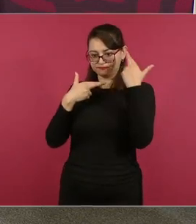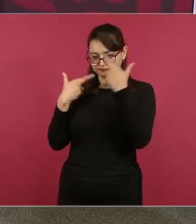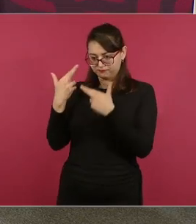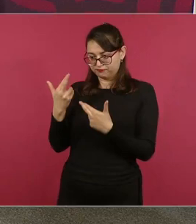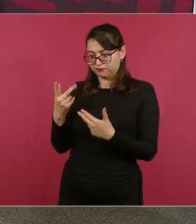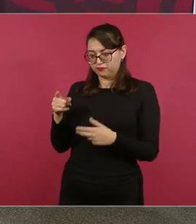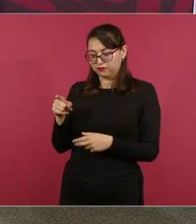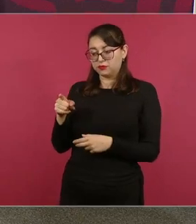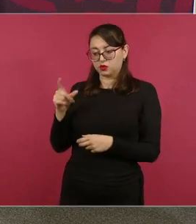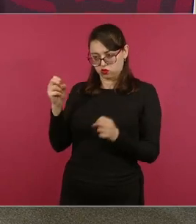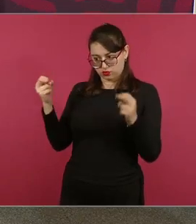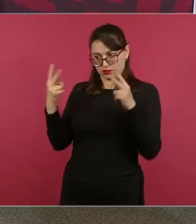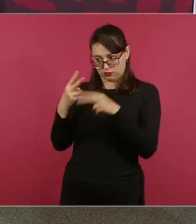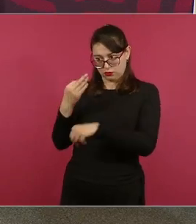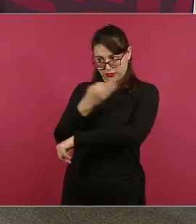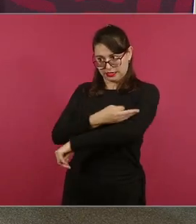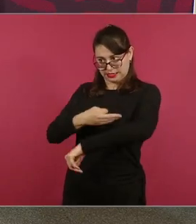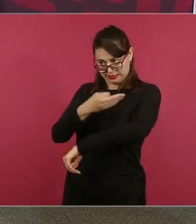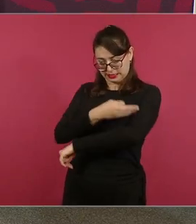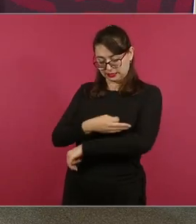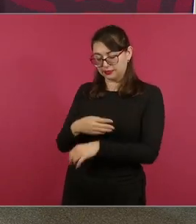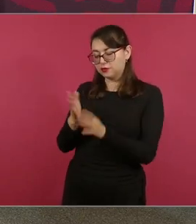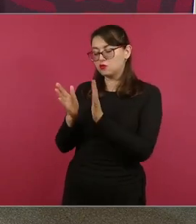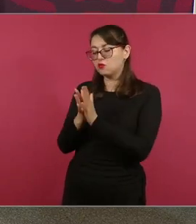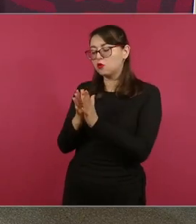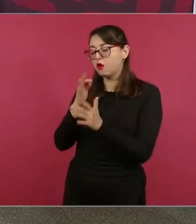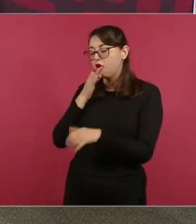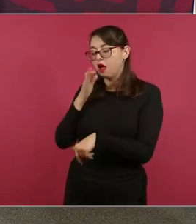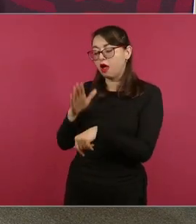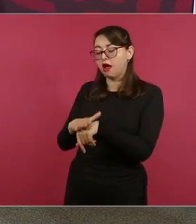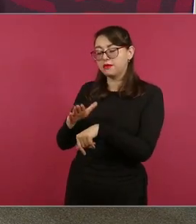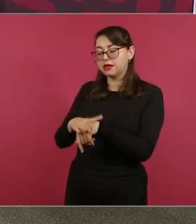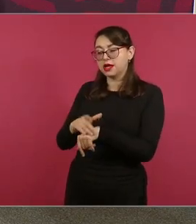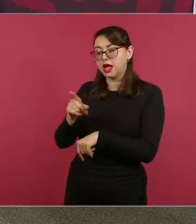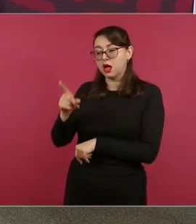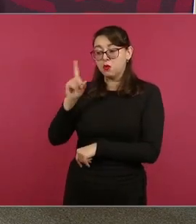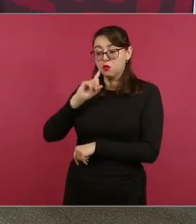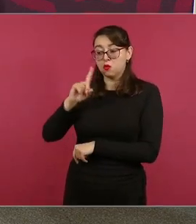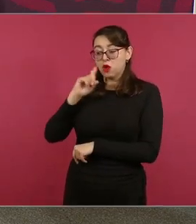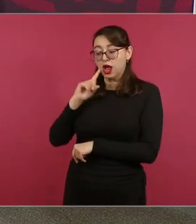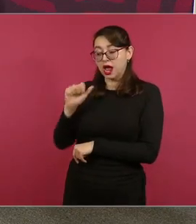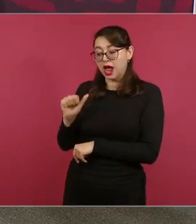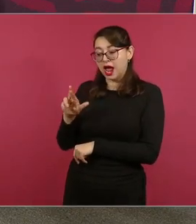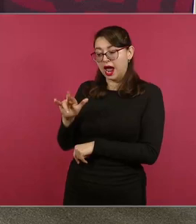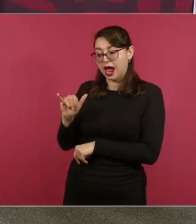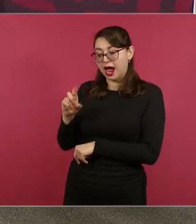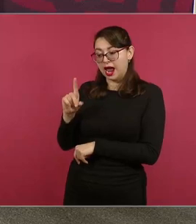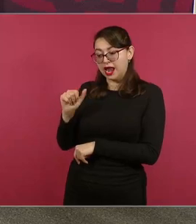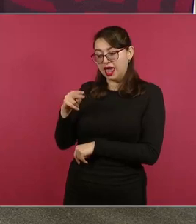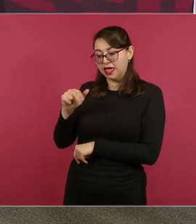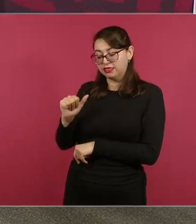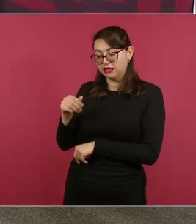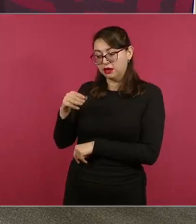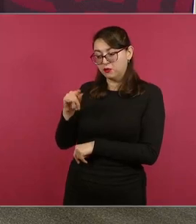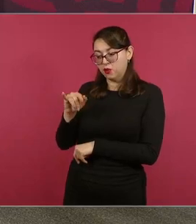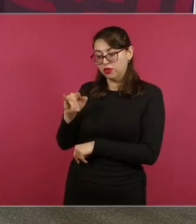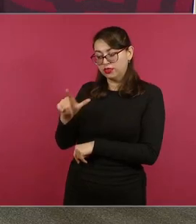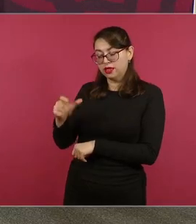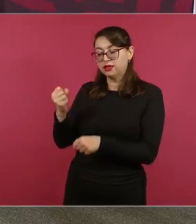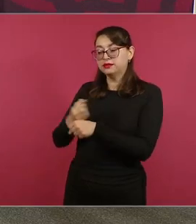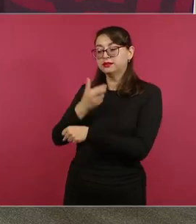si está por ahí con ustedes Ariadna Montiel, la secretaria de Bienestar,